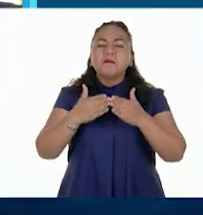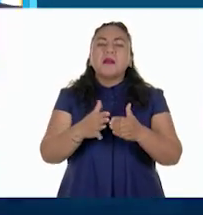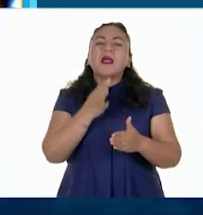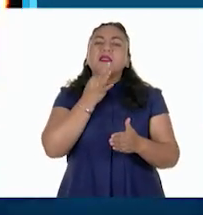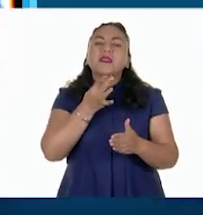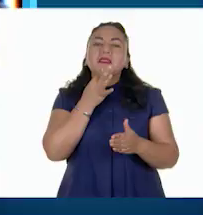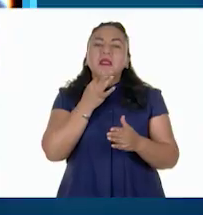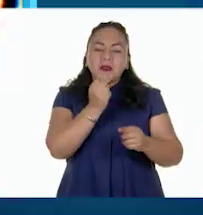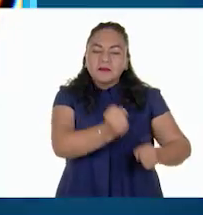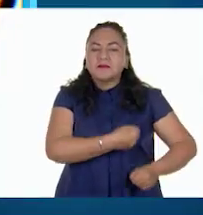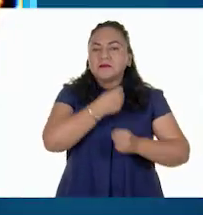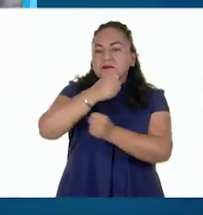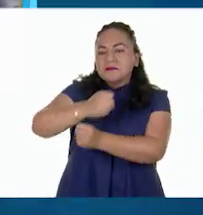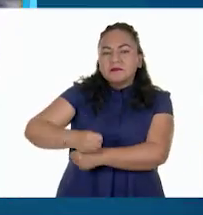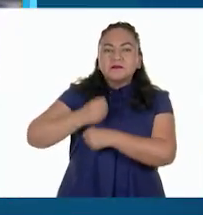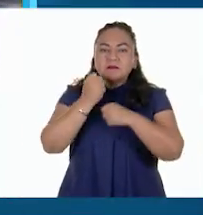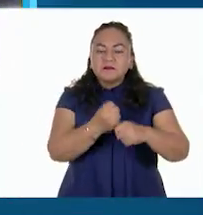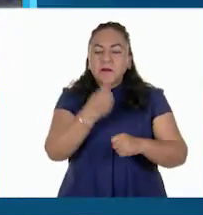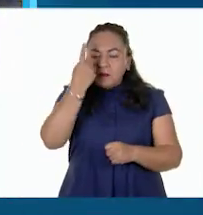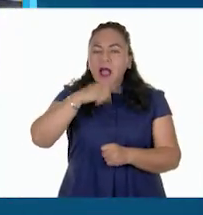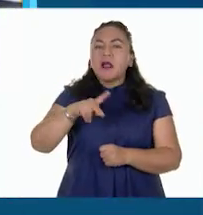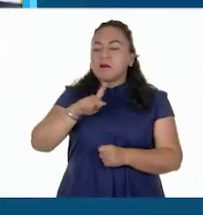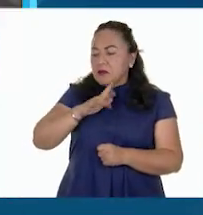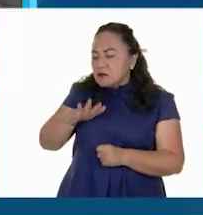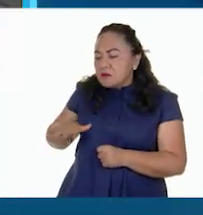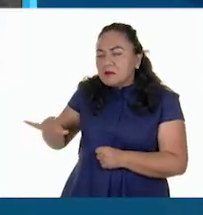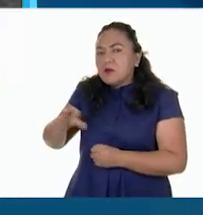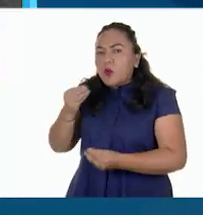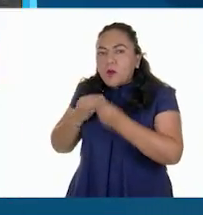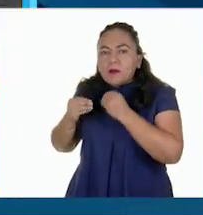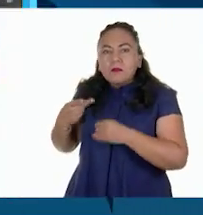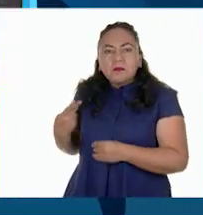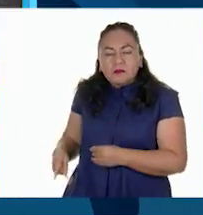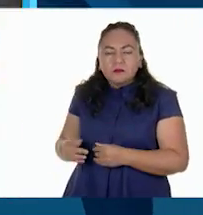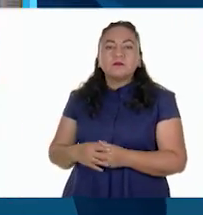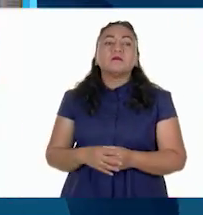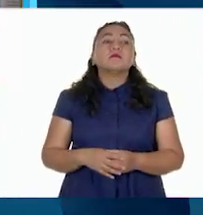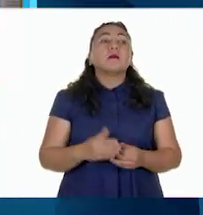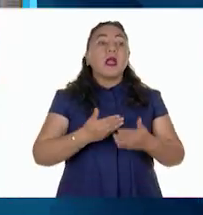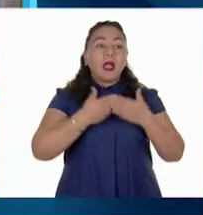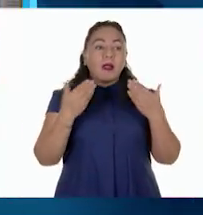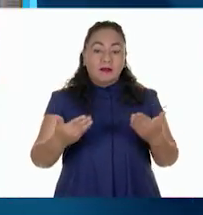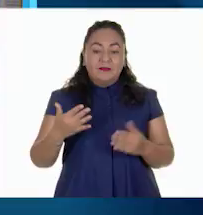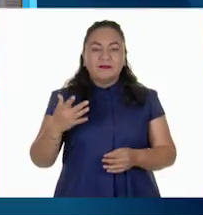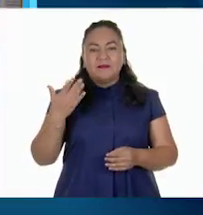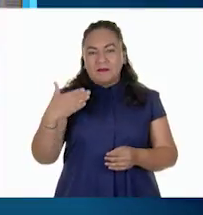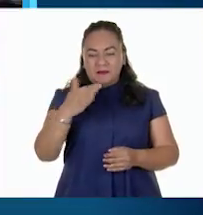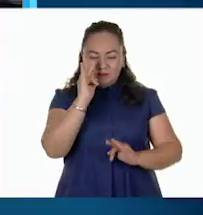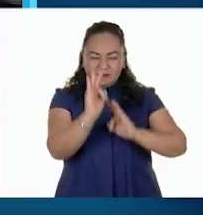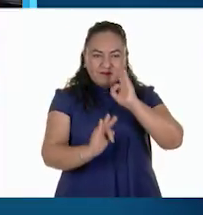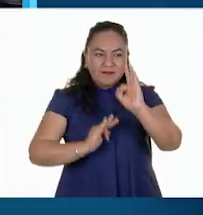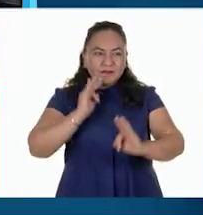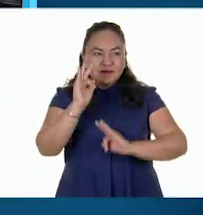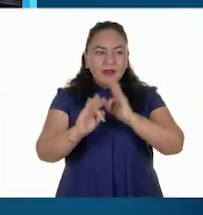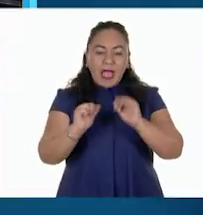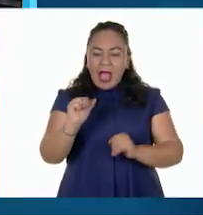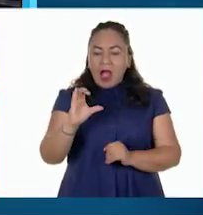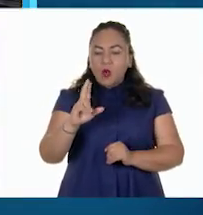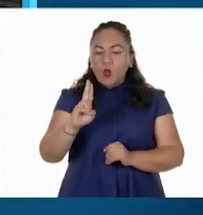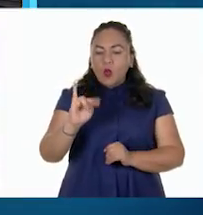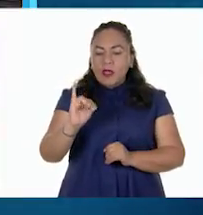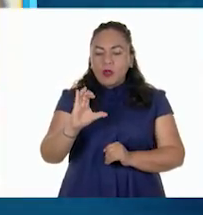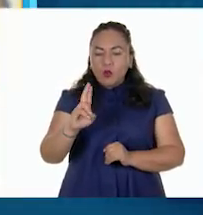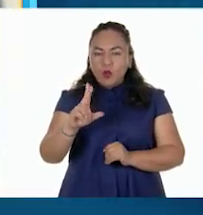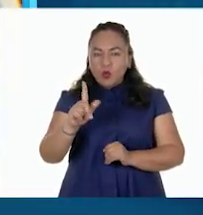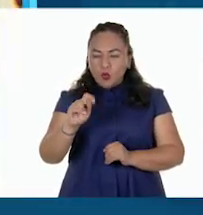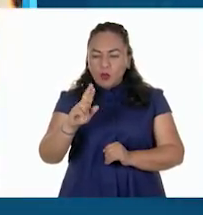su nombre lo refiere, es para alimento de la población. La acuicultura, o cultivo de peces y crustáceos en el mar y